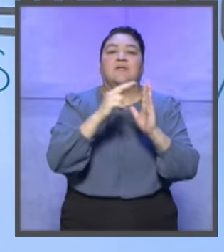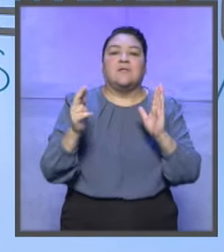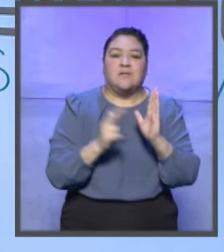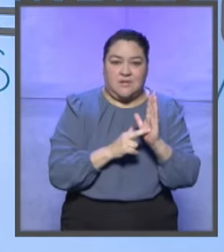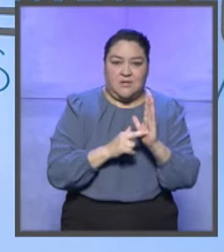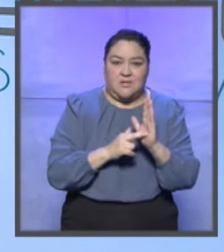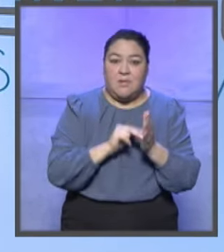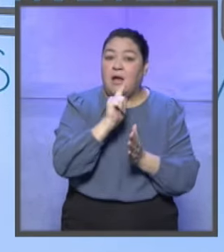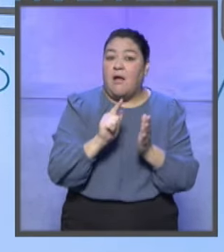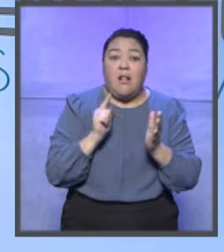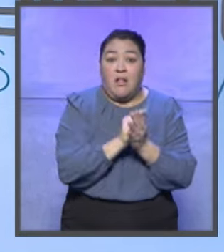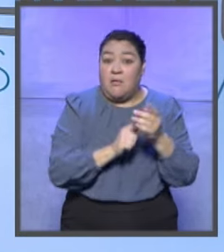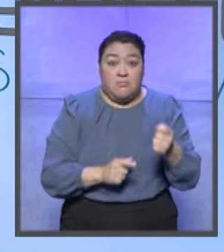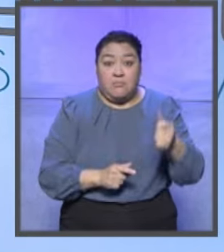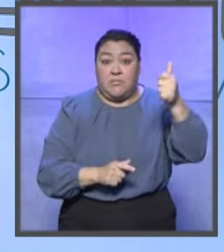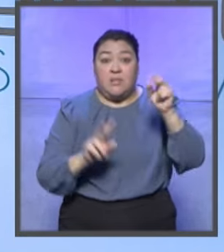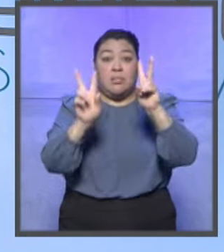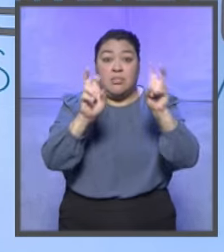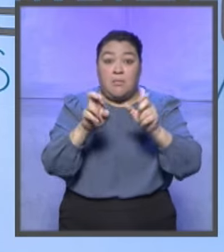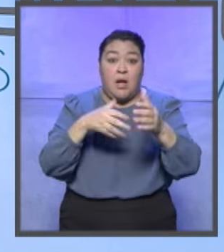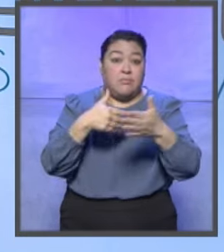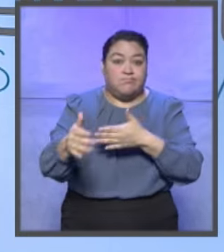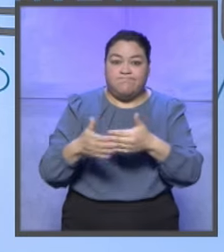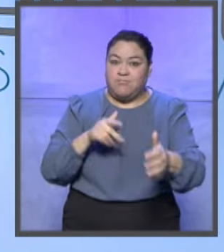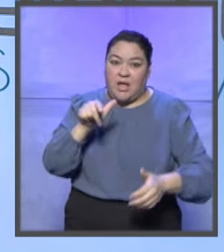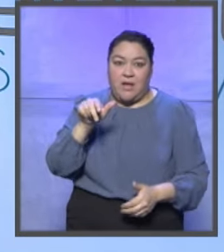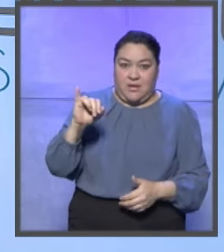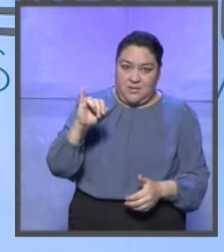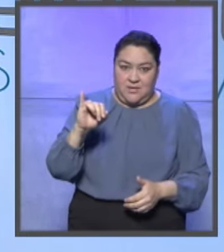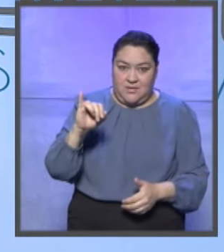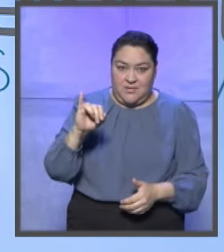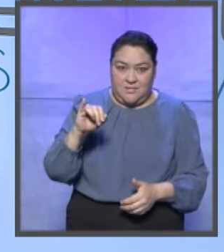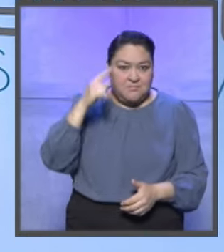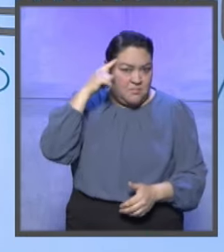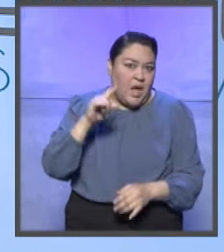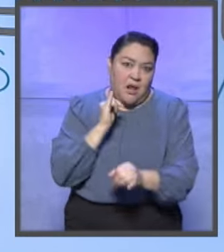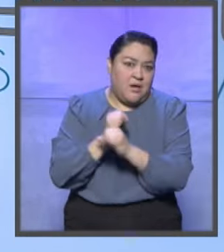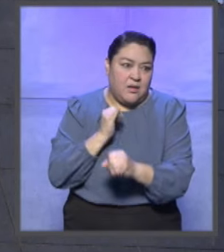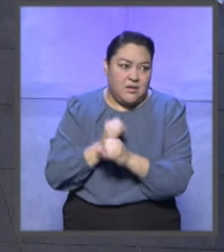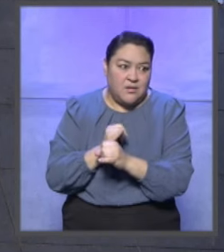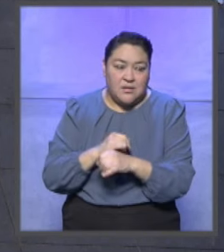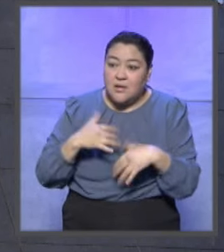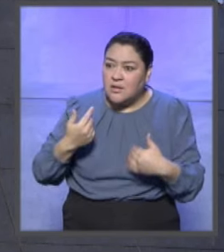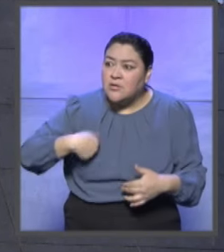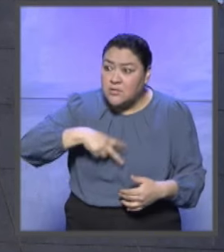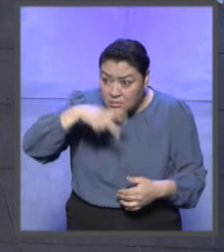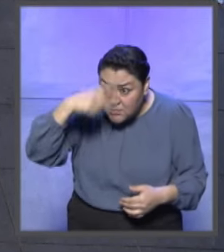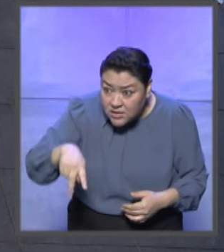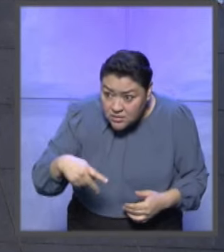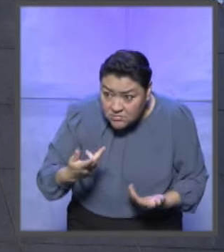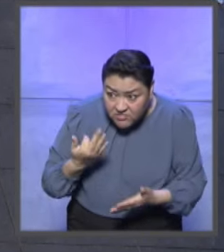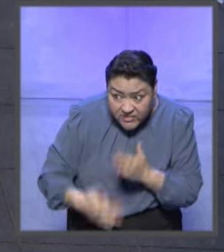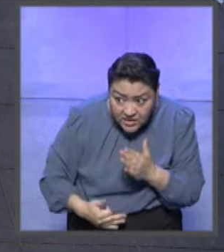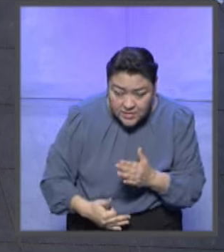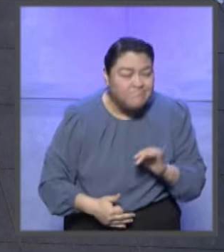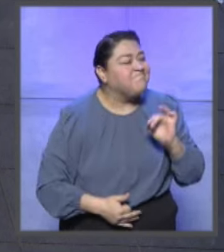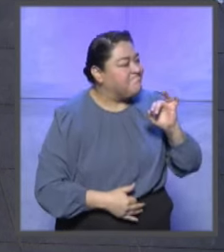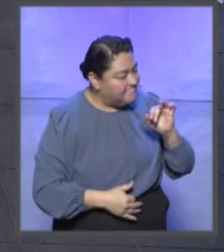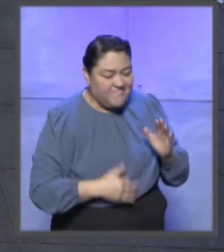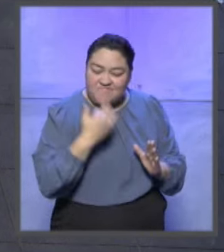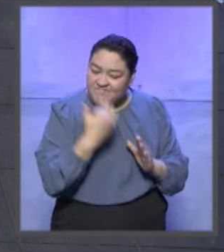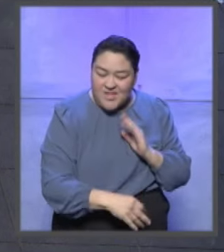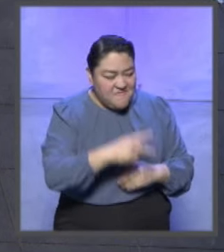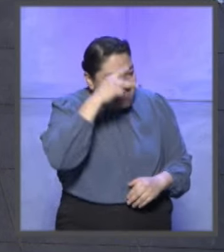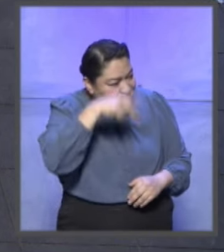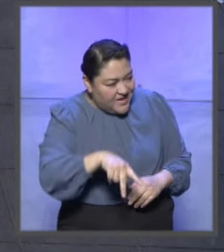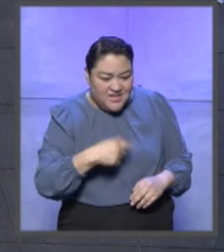la primera ley, digamos, global de inteligencia artificial. ¿Nos estamos tardando en México? Yo creo que en México nos estamos